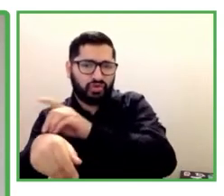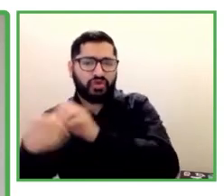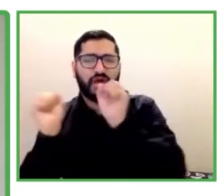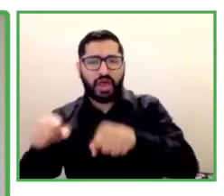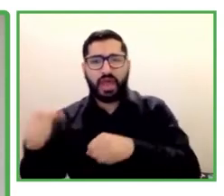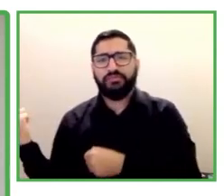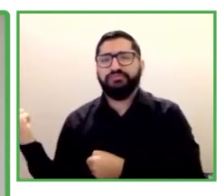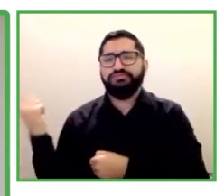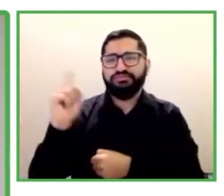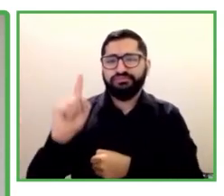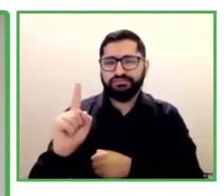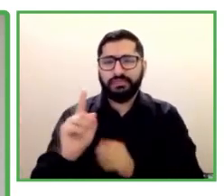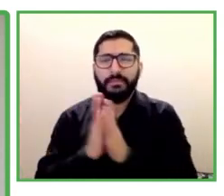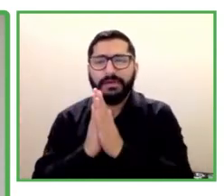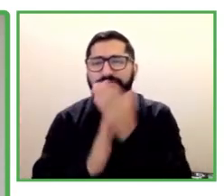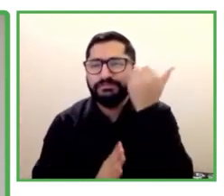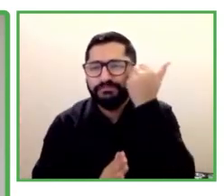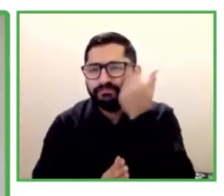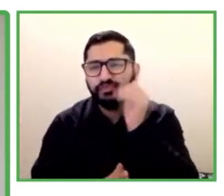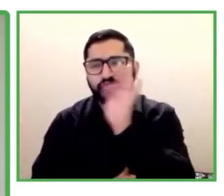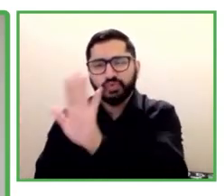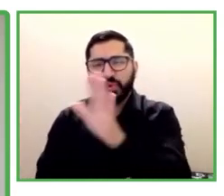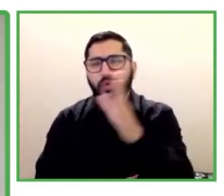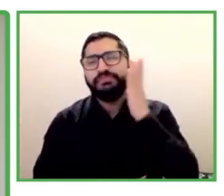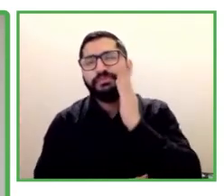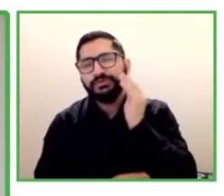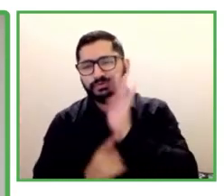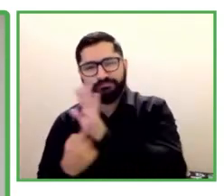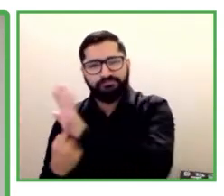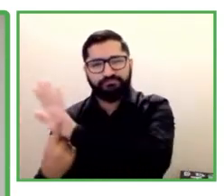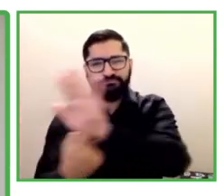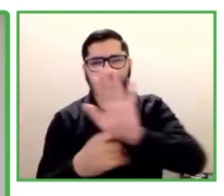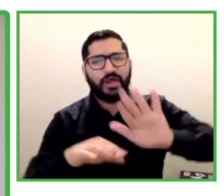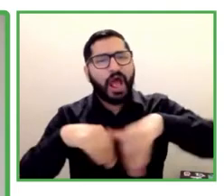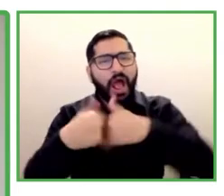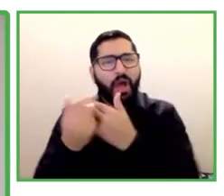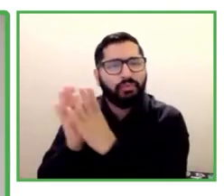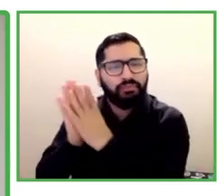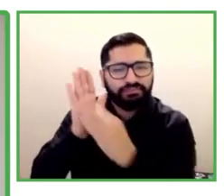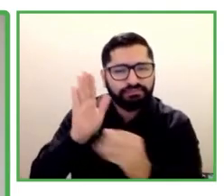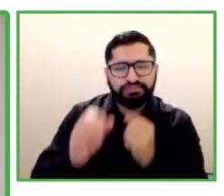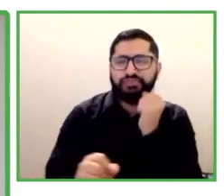para el empleo sustentable de personas con discapacidades en la era del COVID.